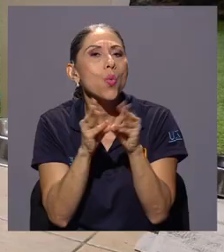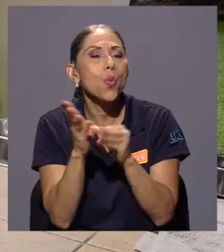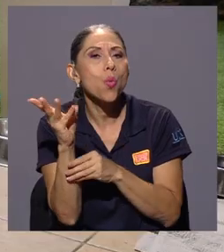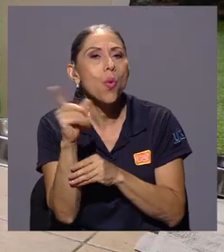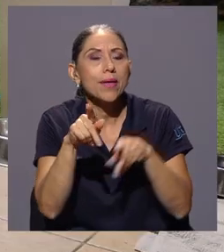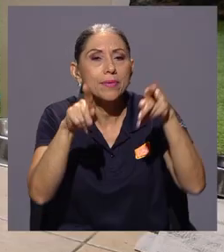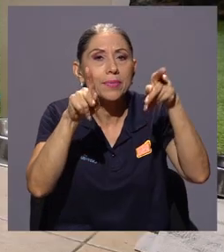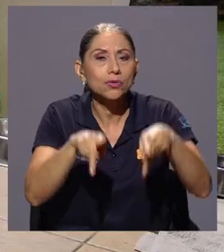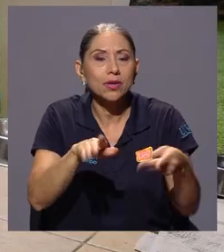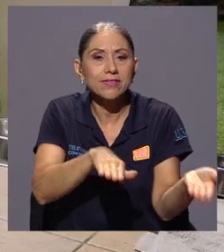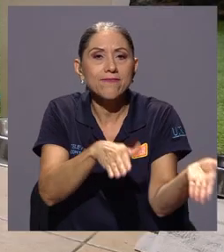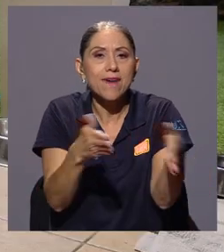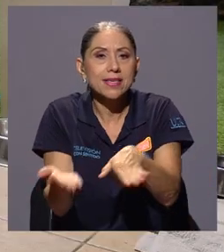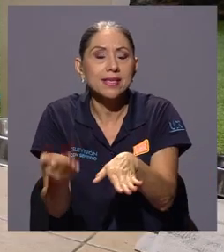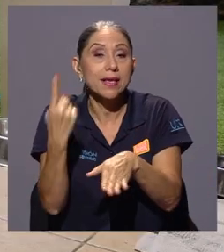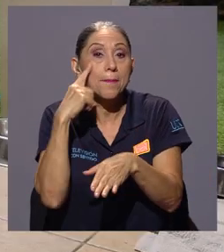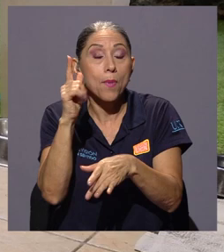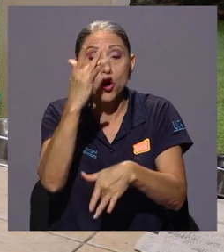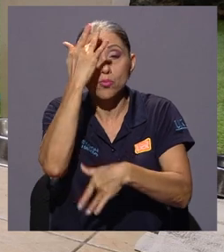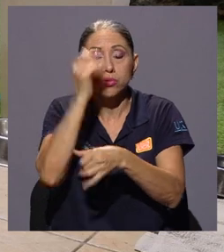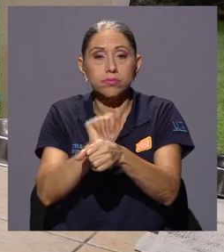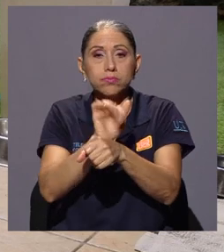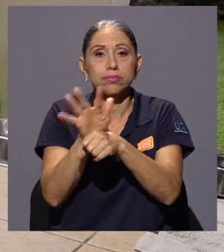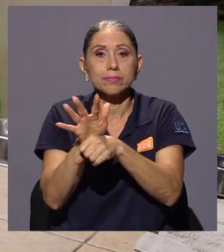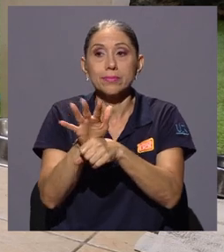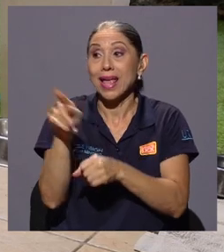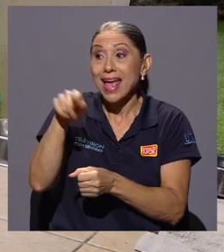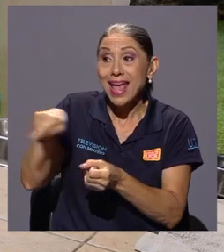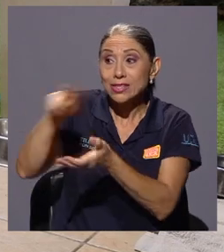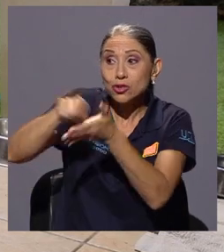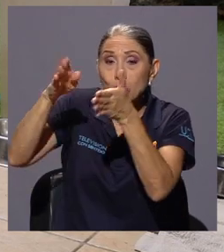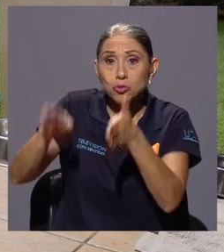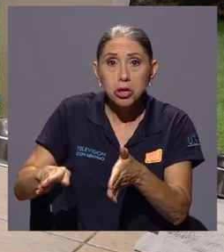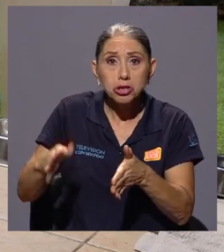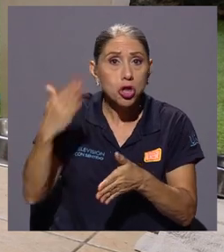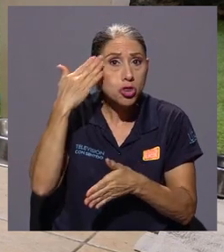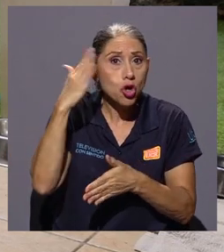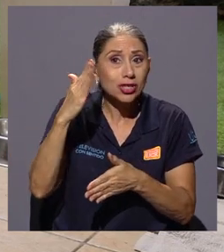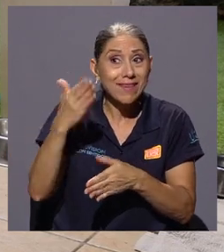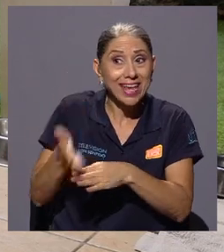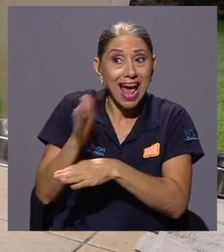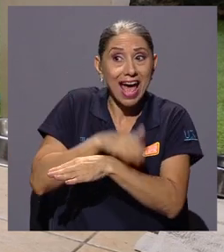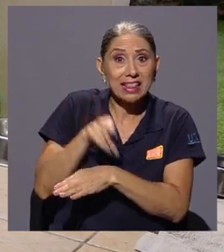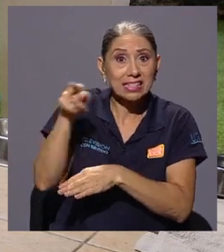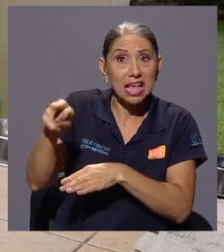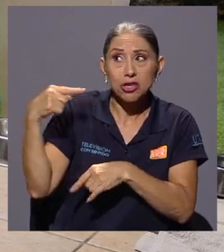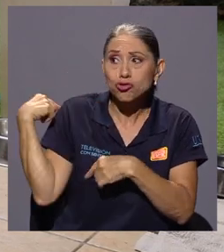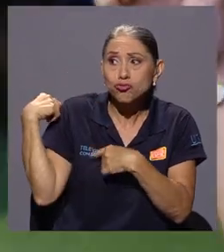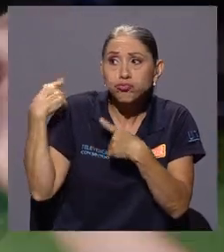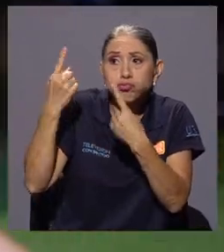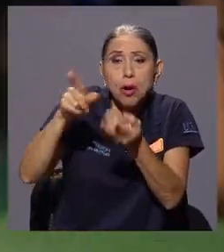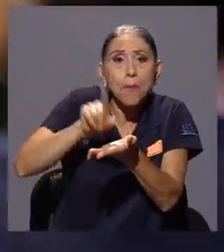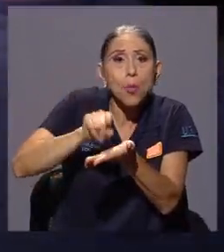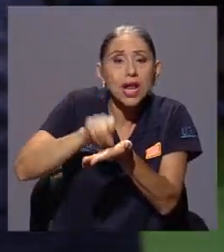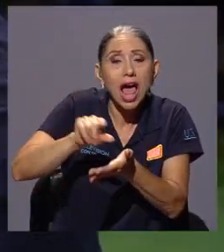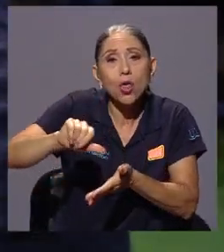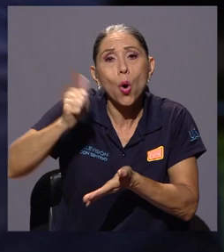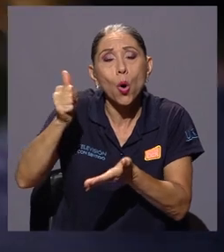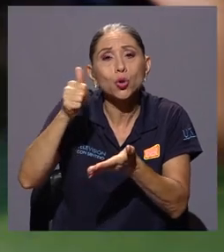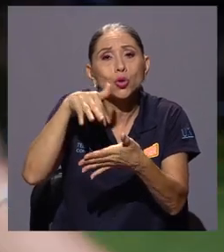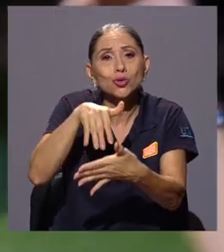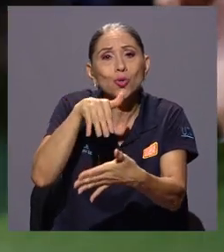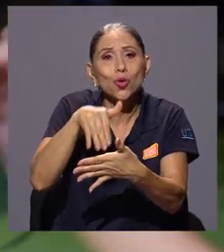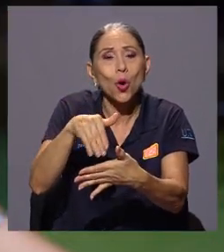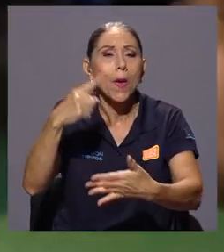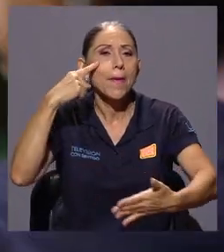por COVID-19. Los autores no conocen ningún otro estudio publicado antes del suyo que demuestre